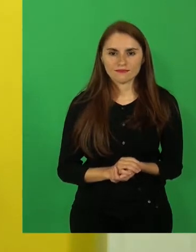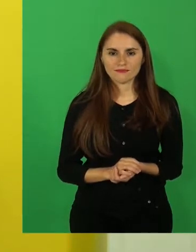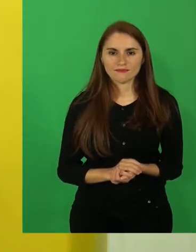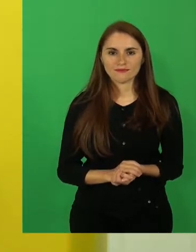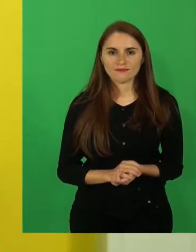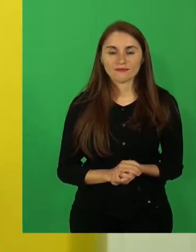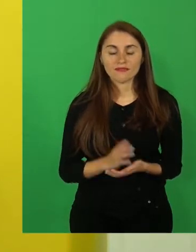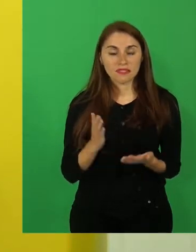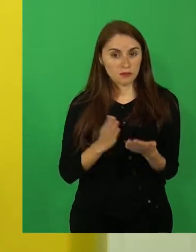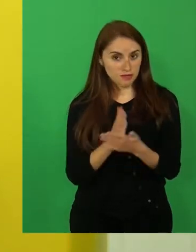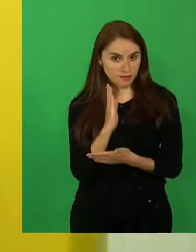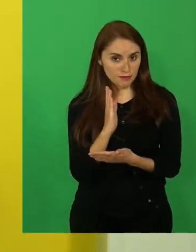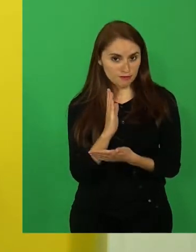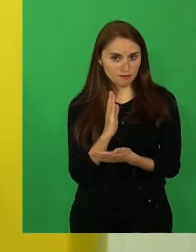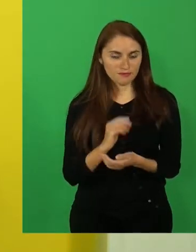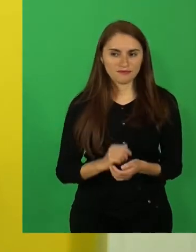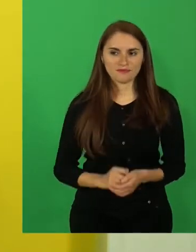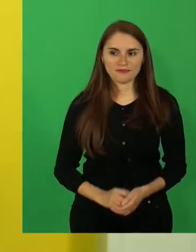Empecemos.